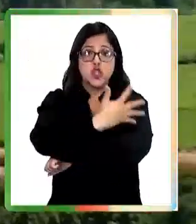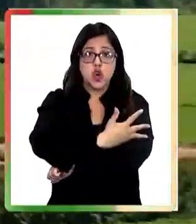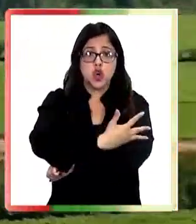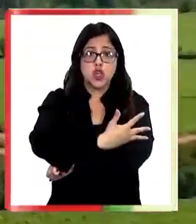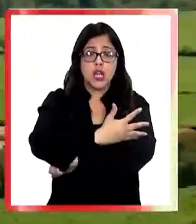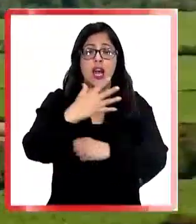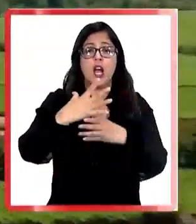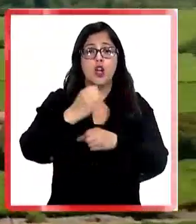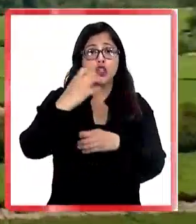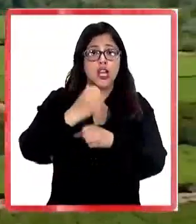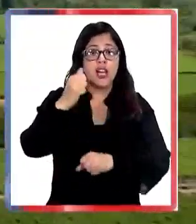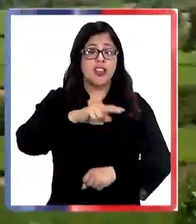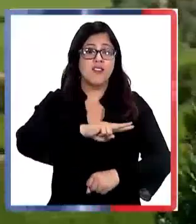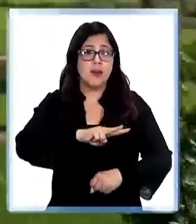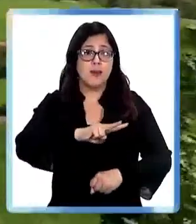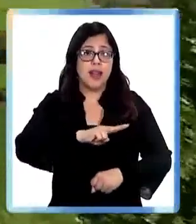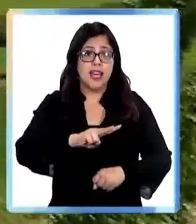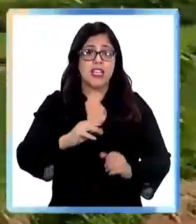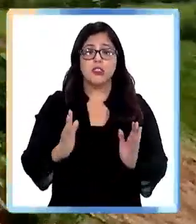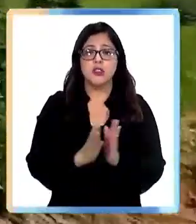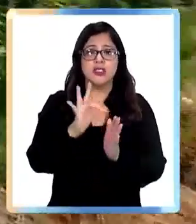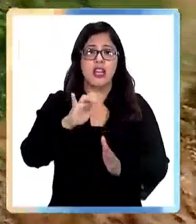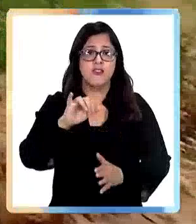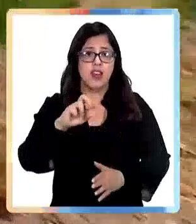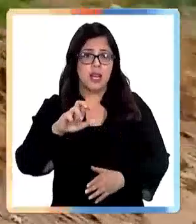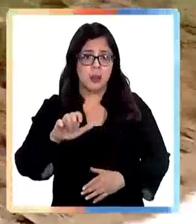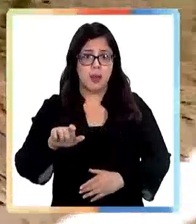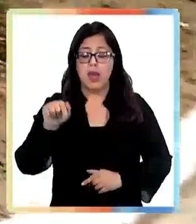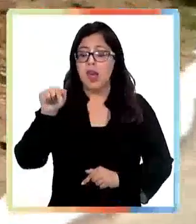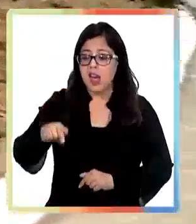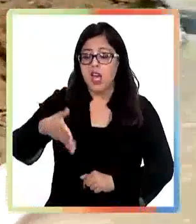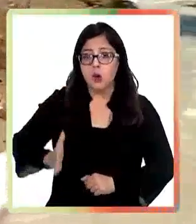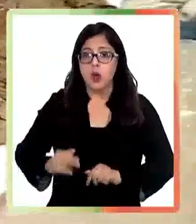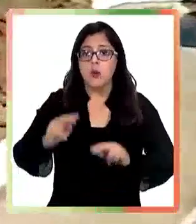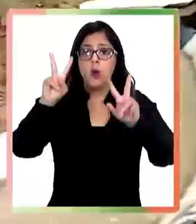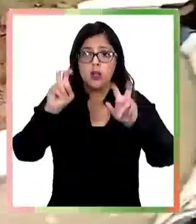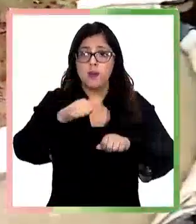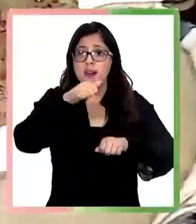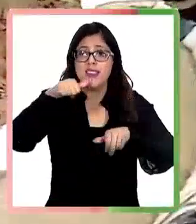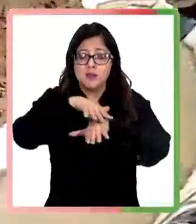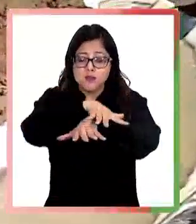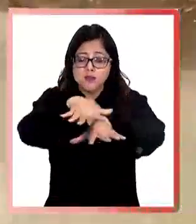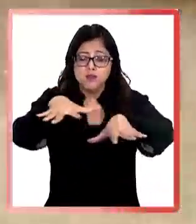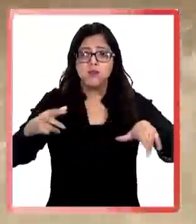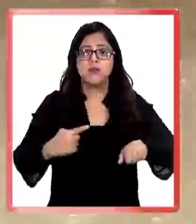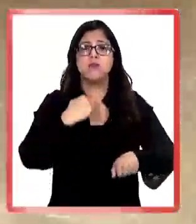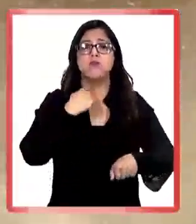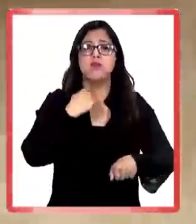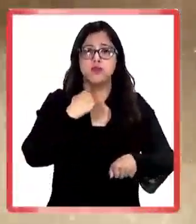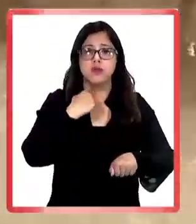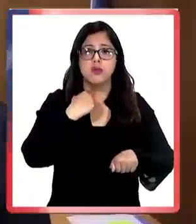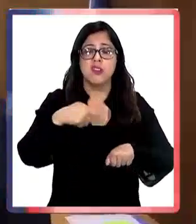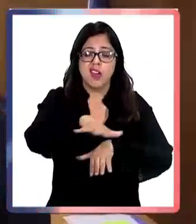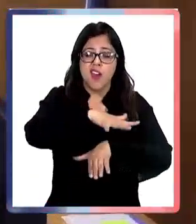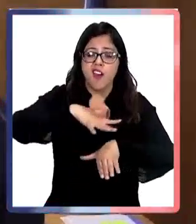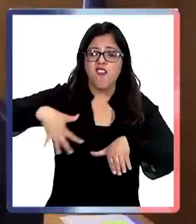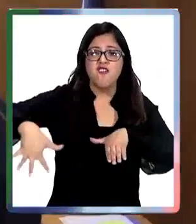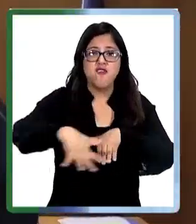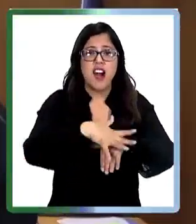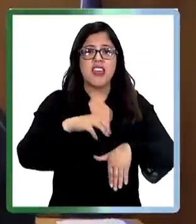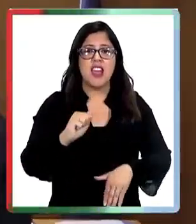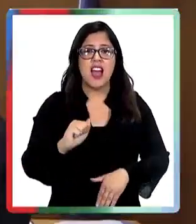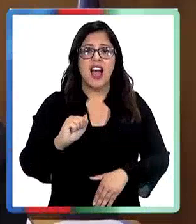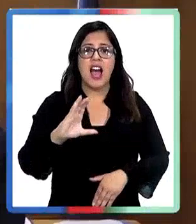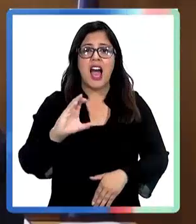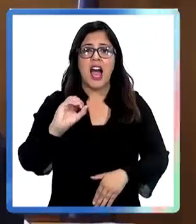Los Andes y San Felipe de Aconcagua. Seguimos en esta misma lógica de la mega sequía que afecta a nuestro valle de la Concagua y es por eso